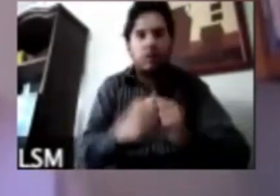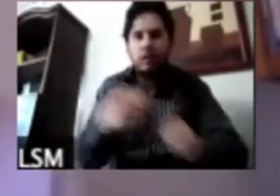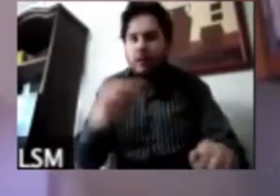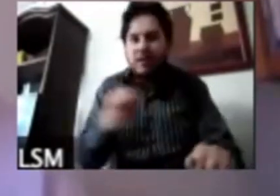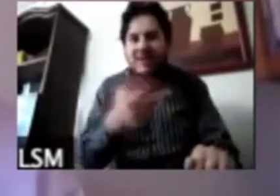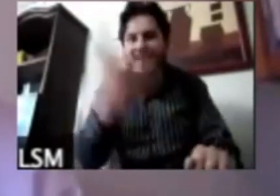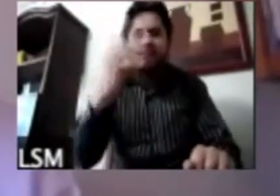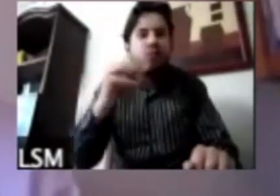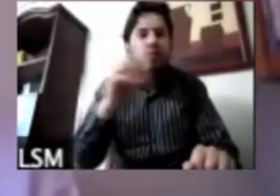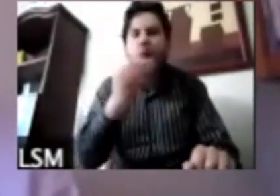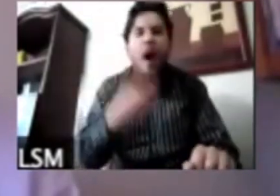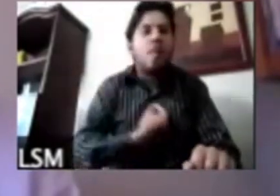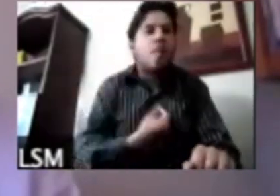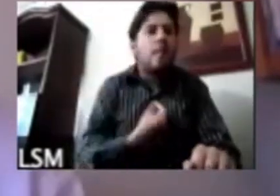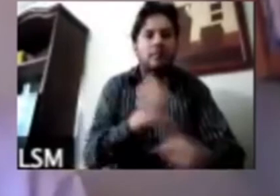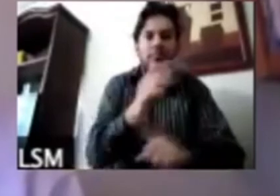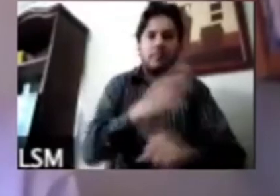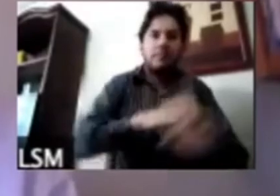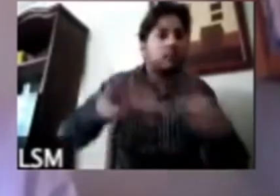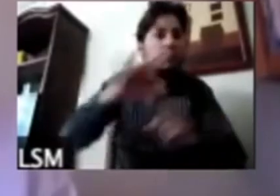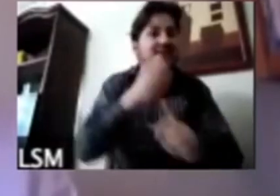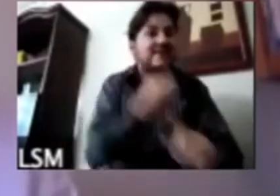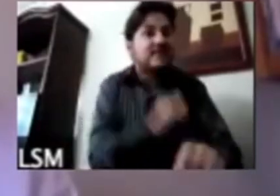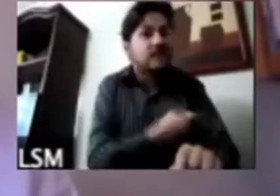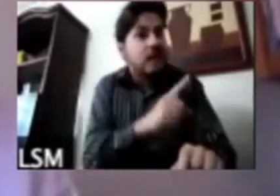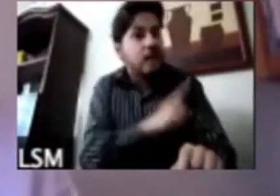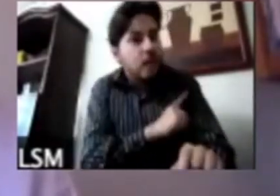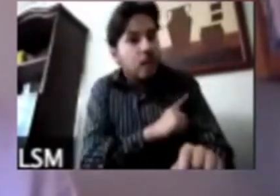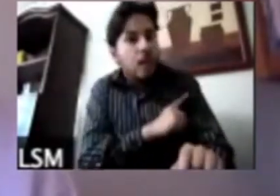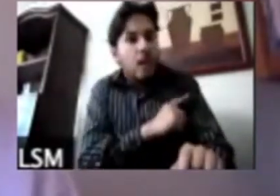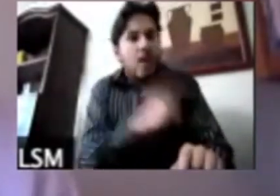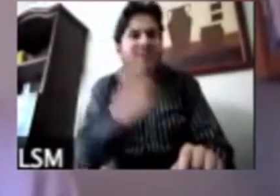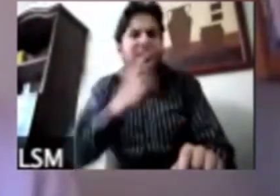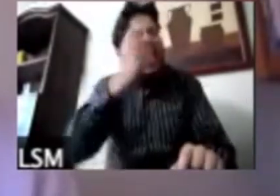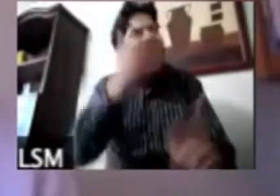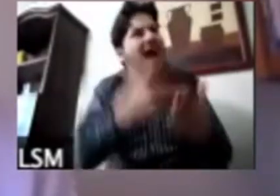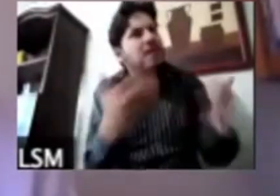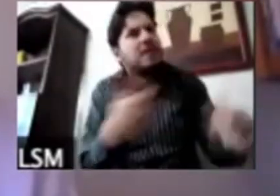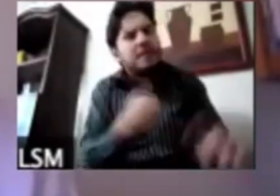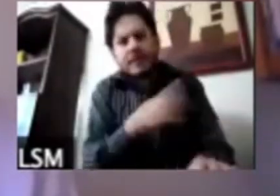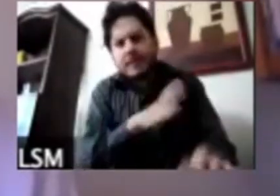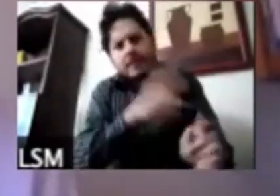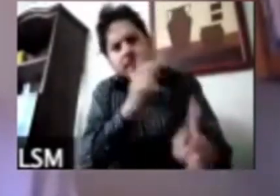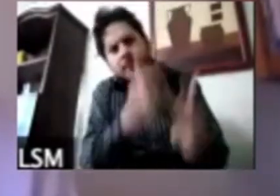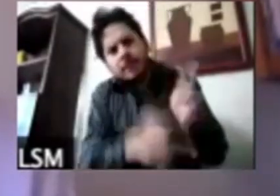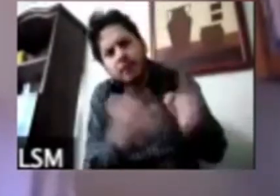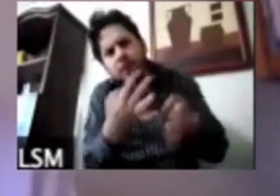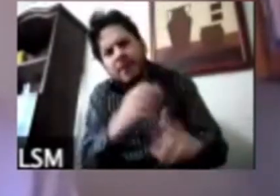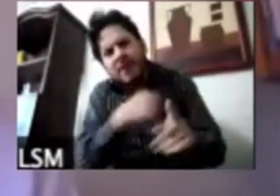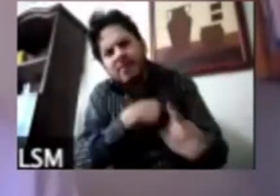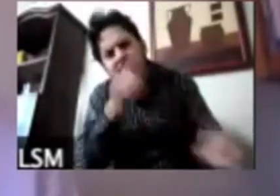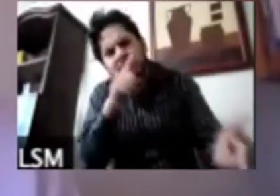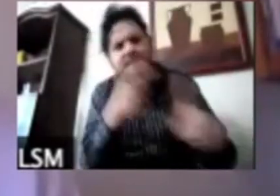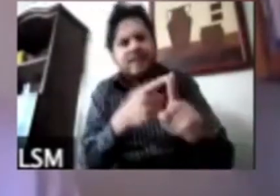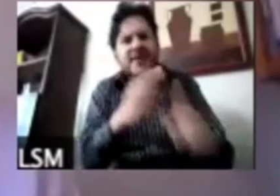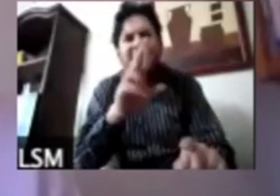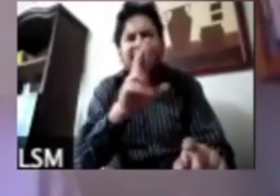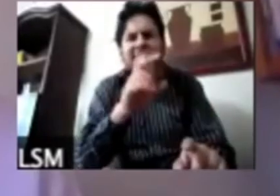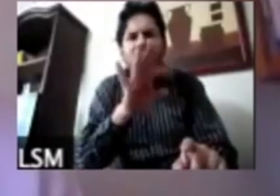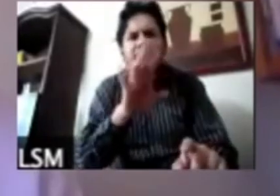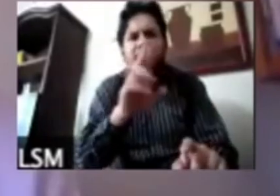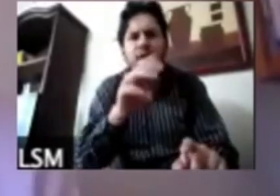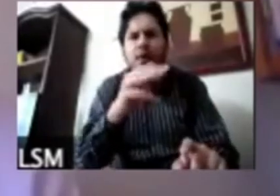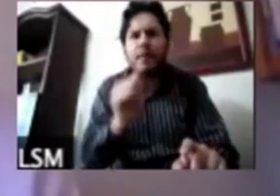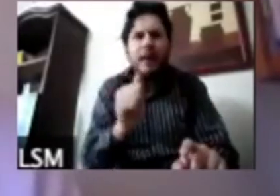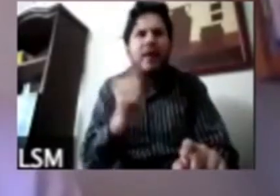yo quisiera conectar esta parte con lo que se mencionó también sobre las encuestas en reforma sobre el papel